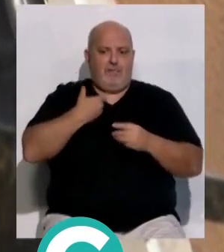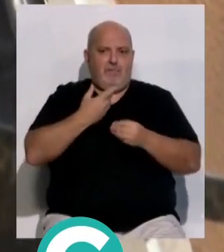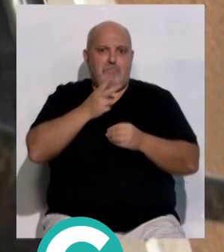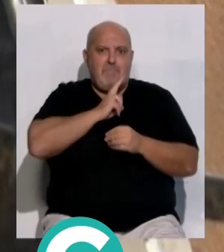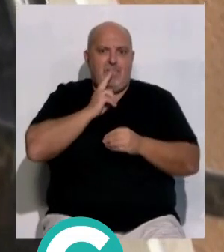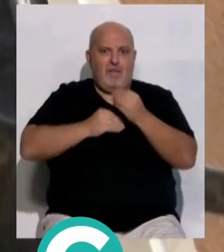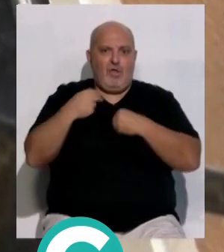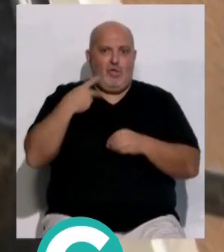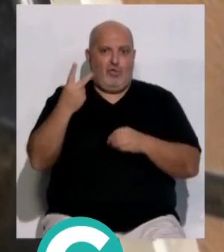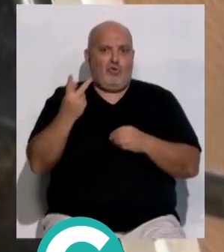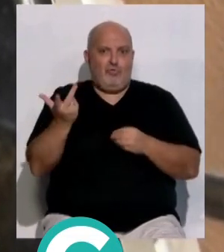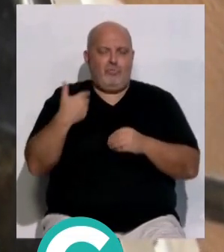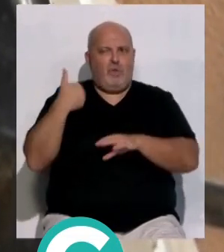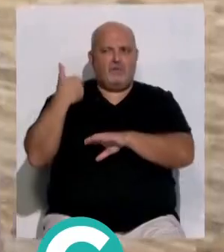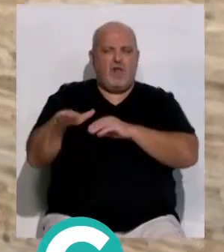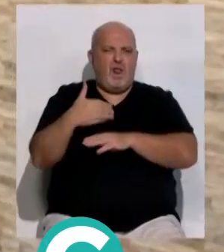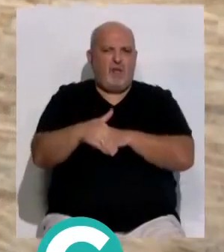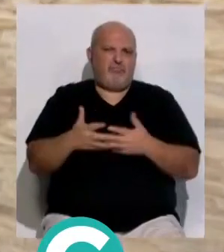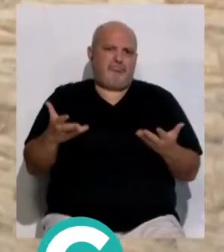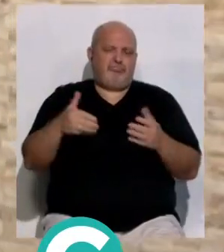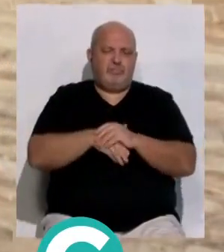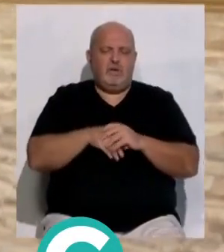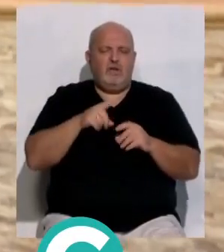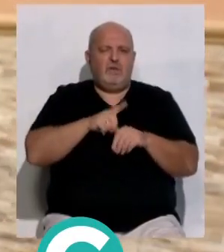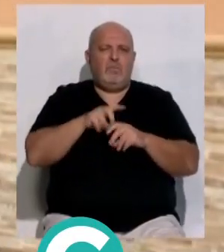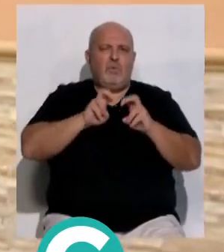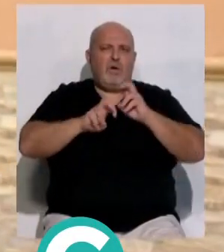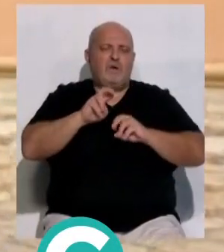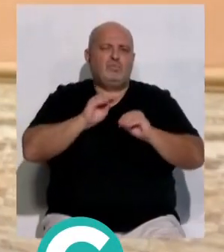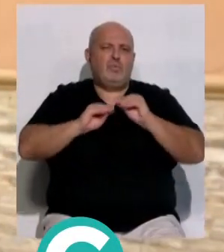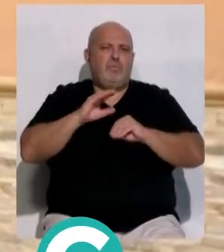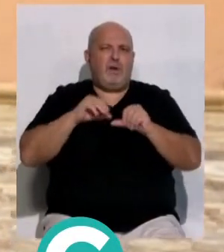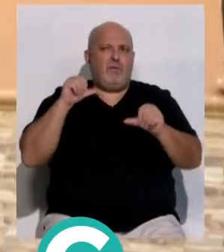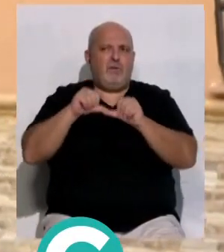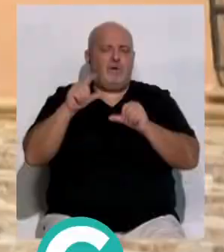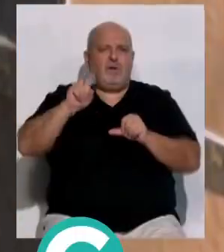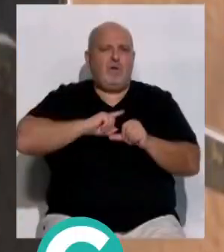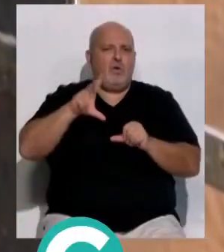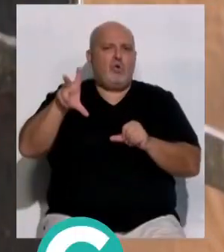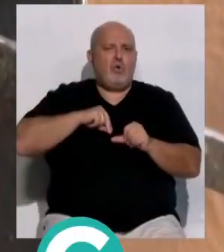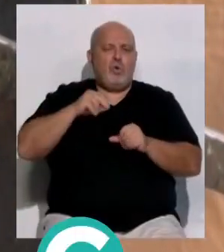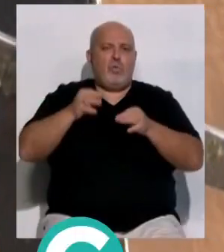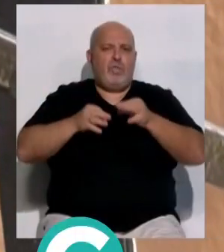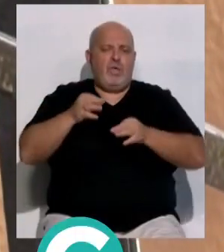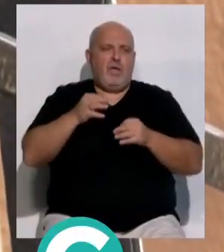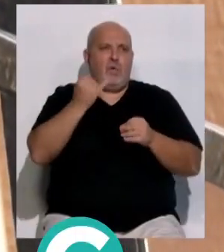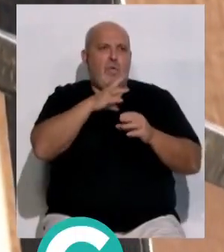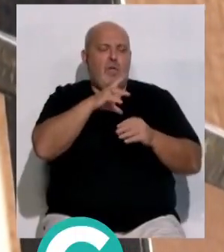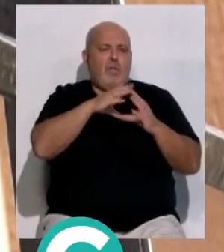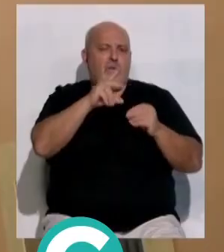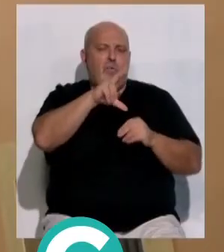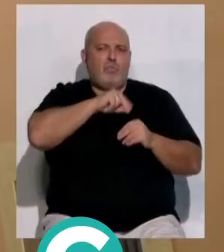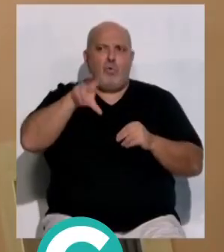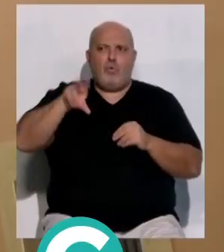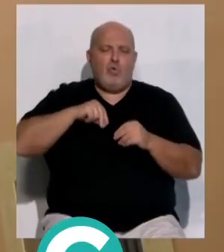madre con dos niños y me quieren echar a la calle. Ella solo pide tiempo para buscar una solución tras recibir la negativa judicial y de la Junta ante el